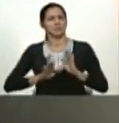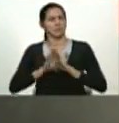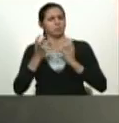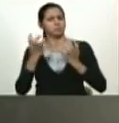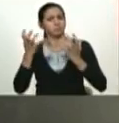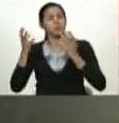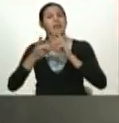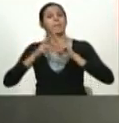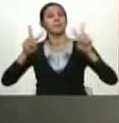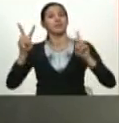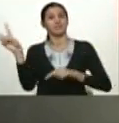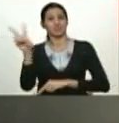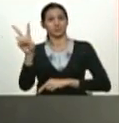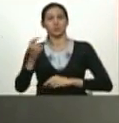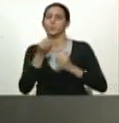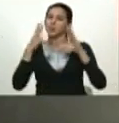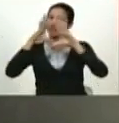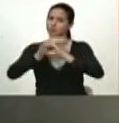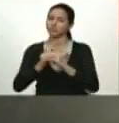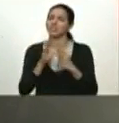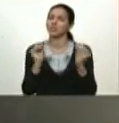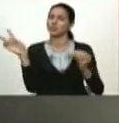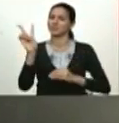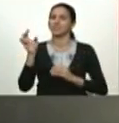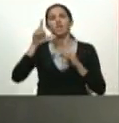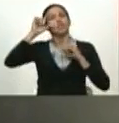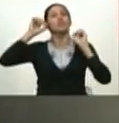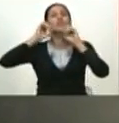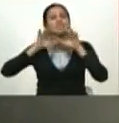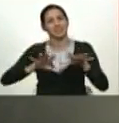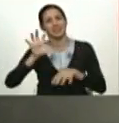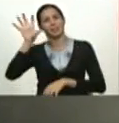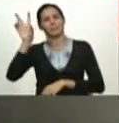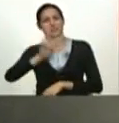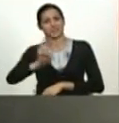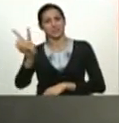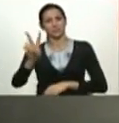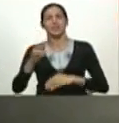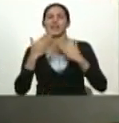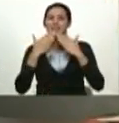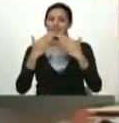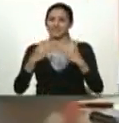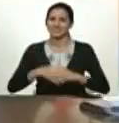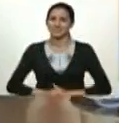paz de los venezolanos buenas noches a todos venezuelas que dios bendiga nuestra patria gracias